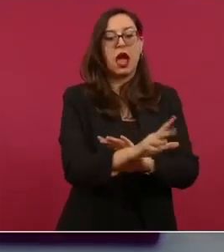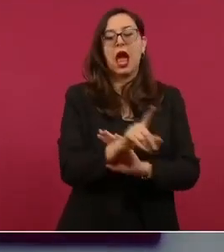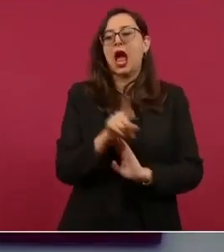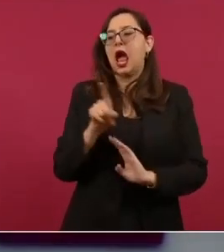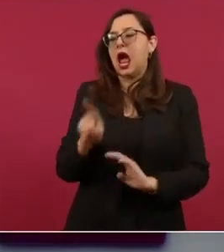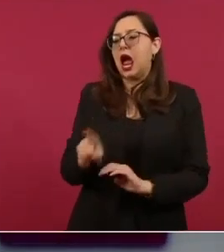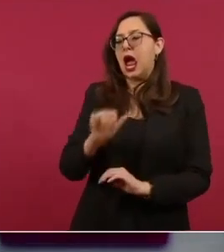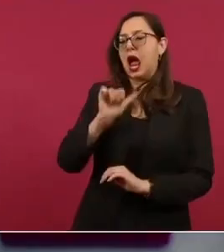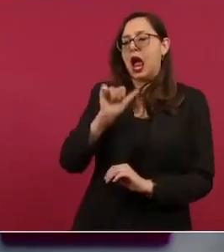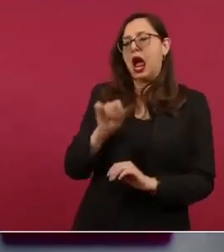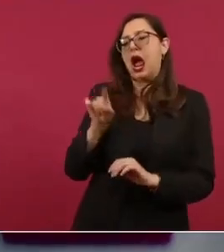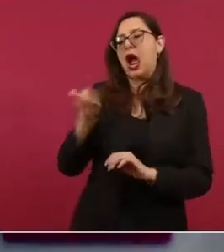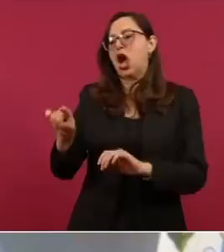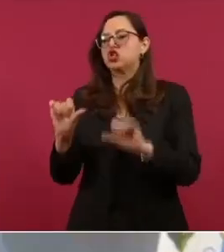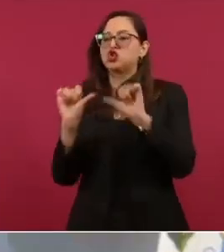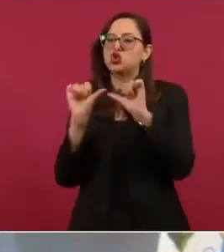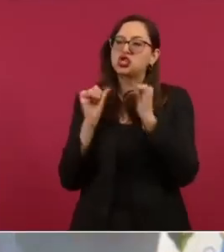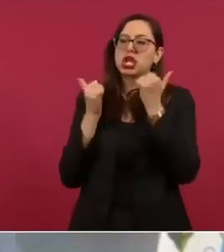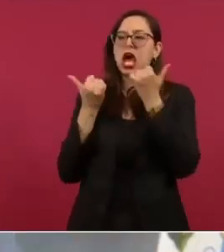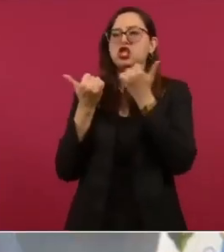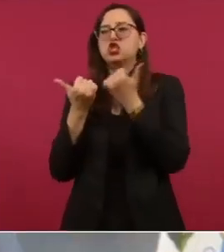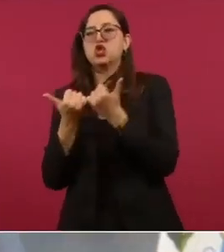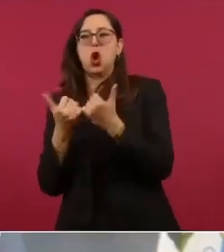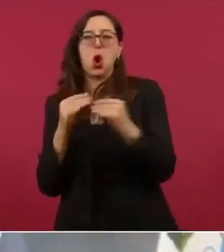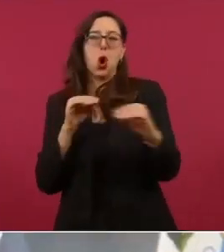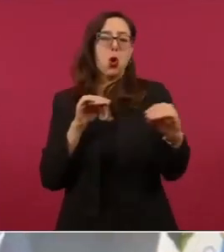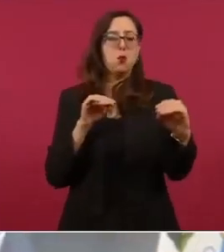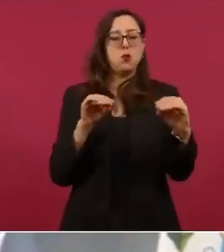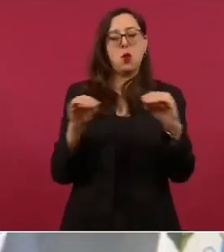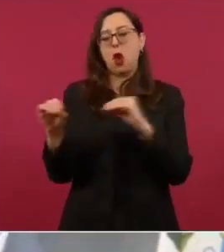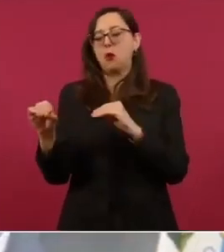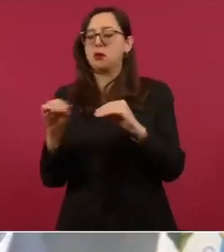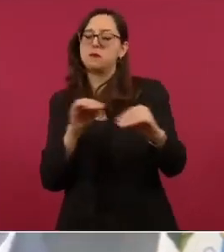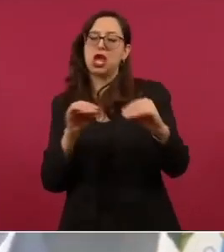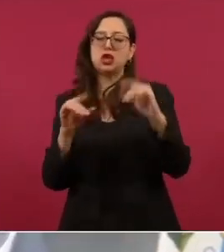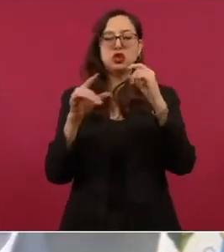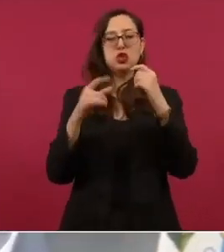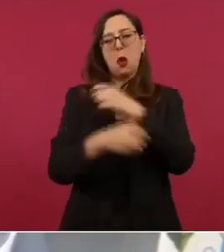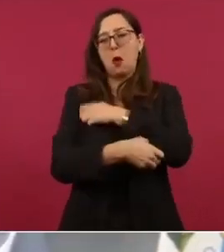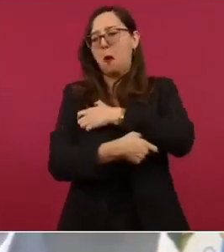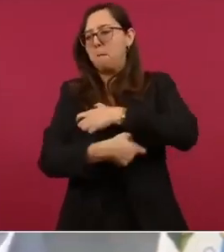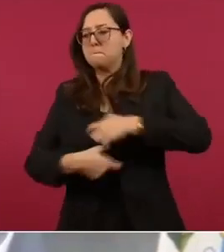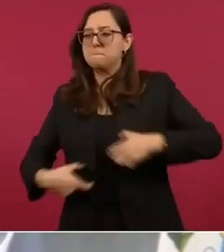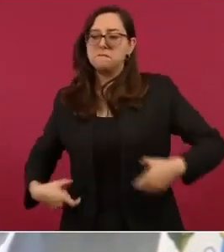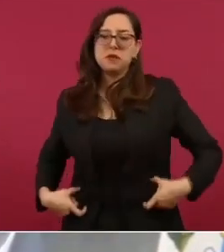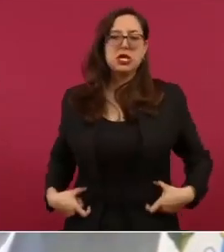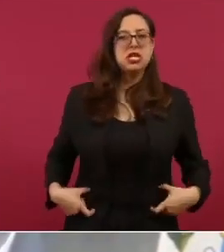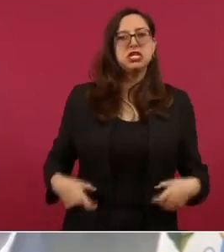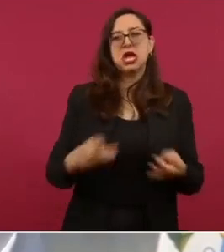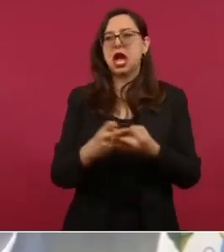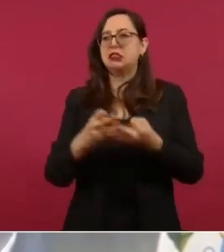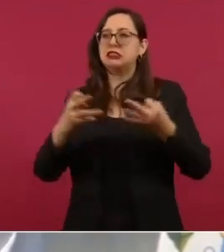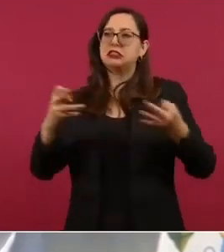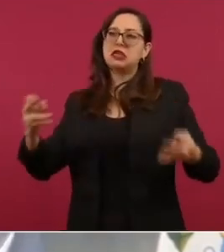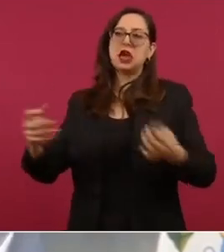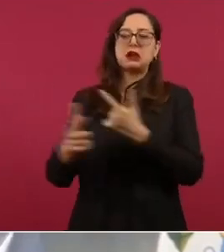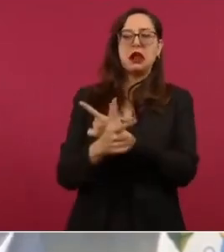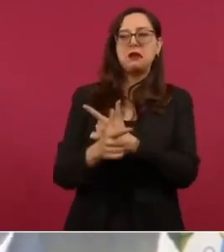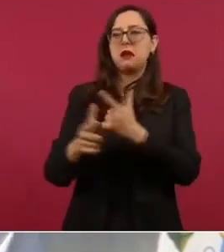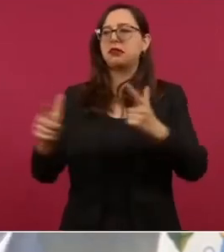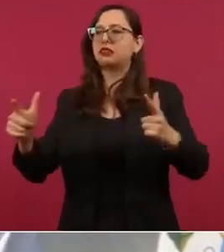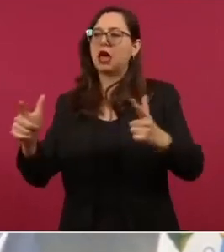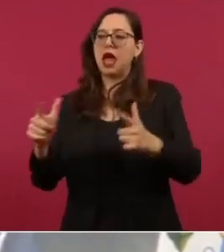soy del movimiento Francisco Villa o Tierra y Libertad